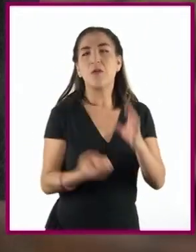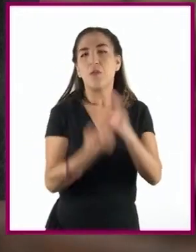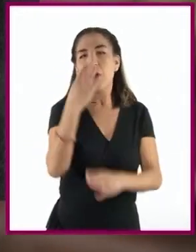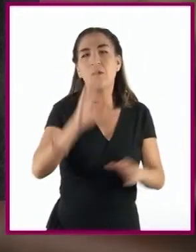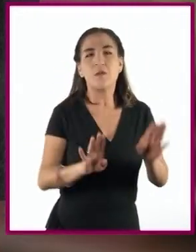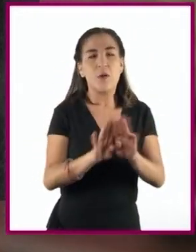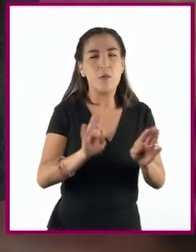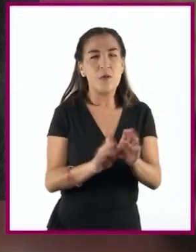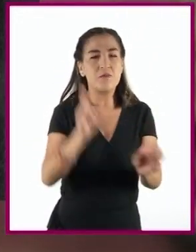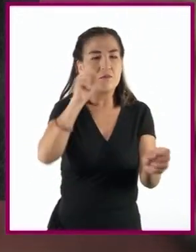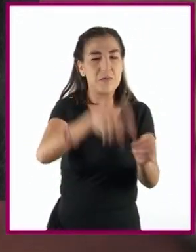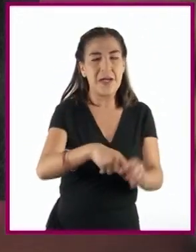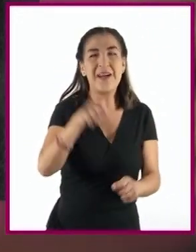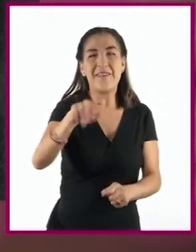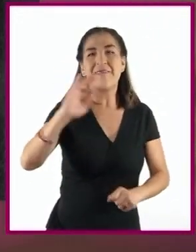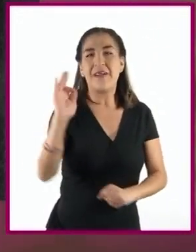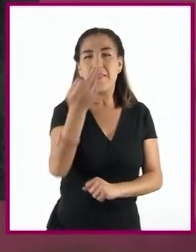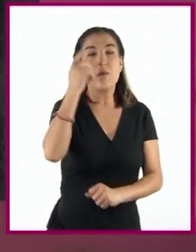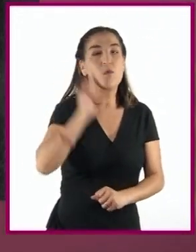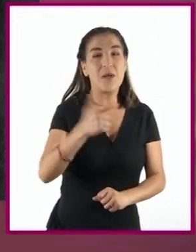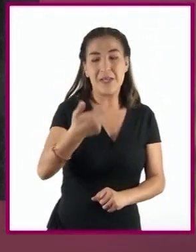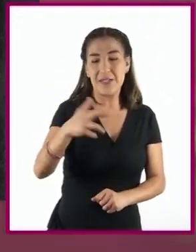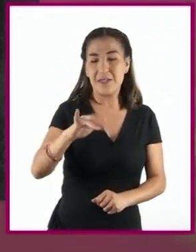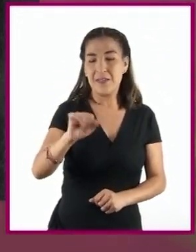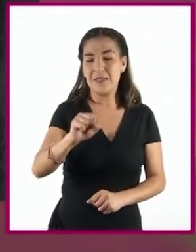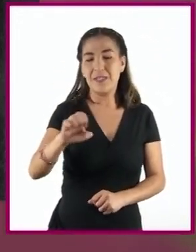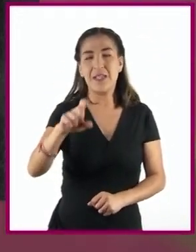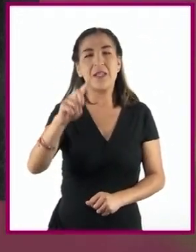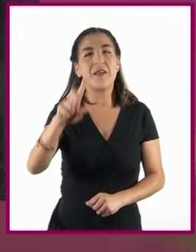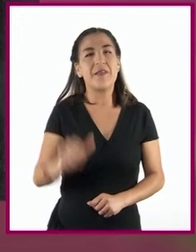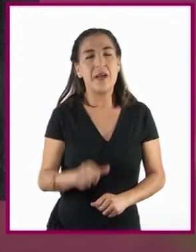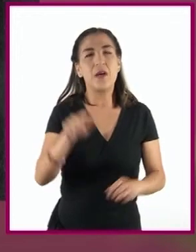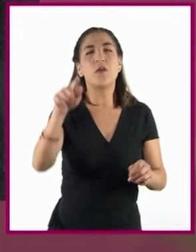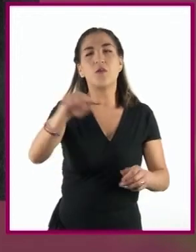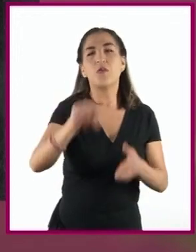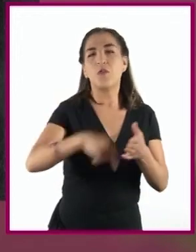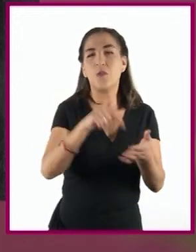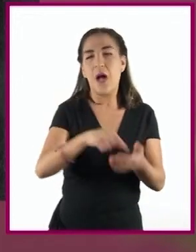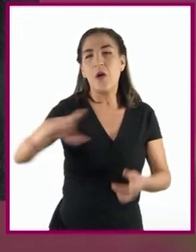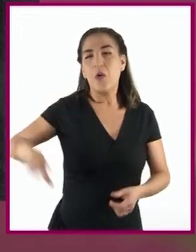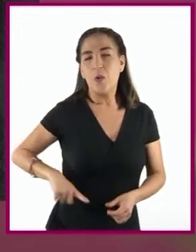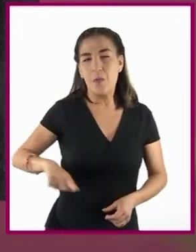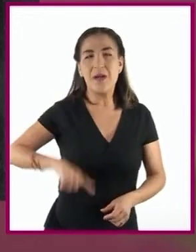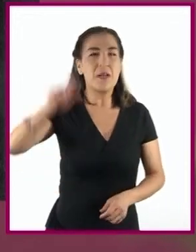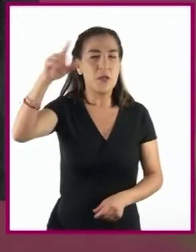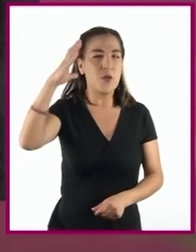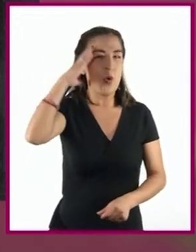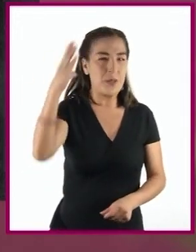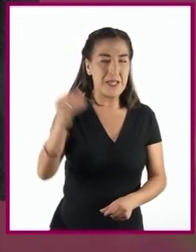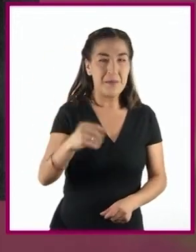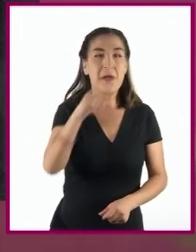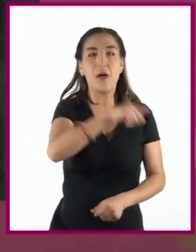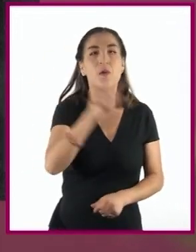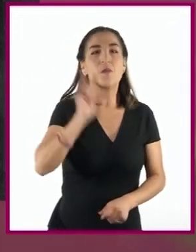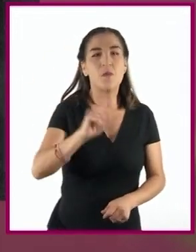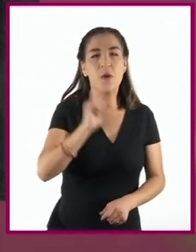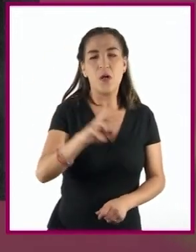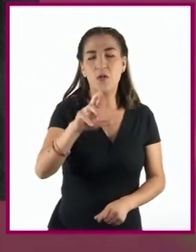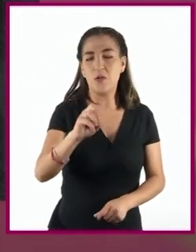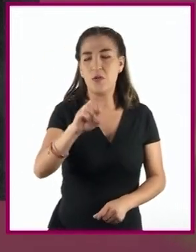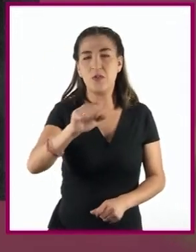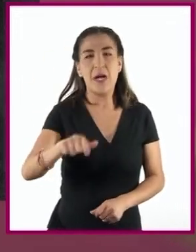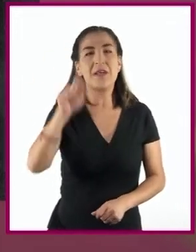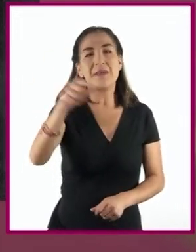federales con Griselda Álvarez como primera gobernadora por el estado de Colima y Rosaluz Alegría Escamilla como la primera